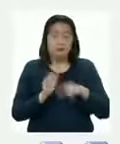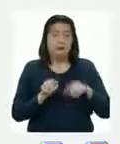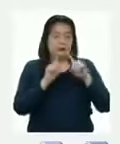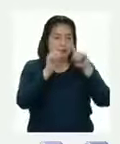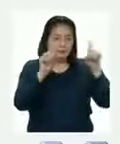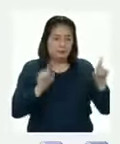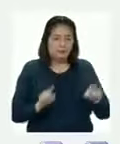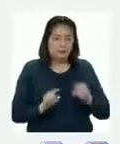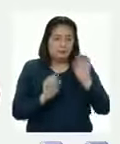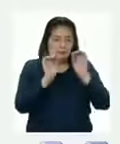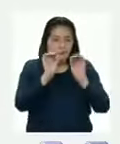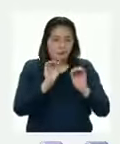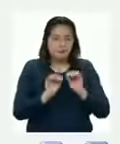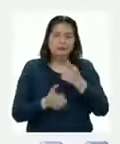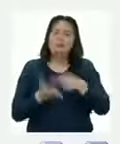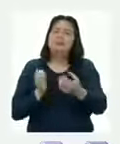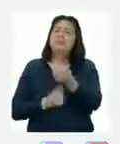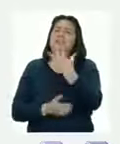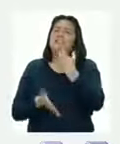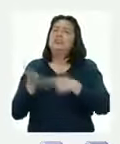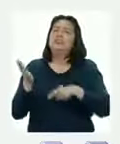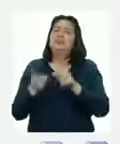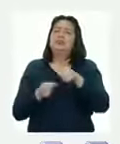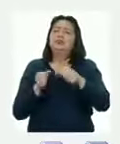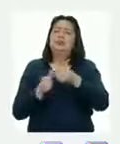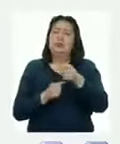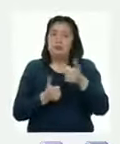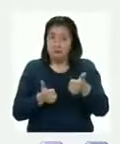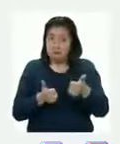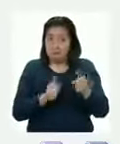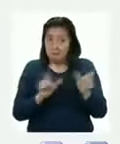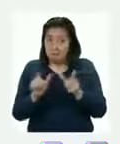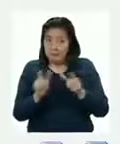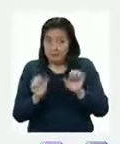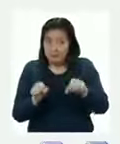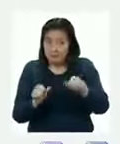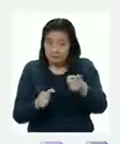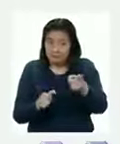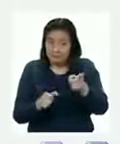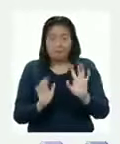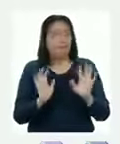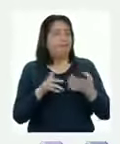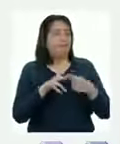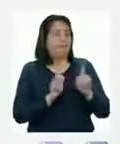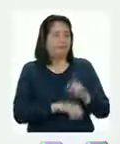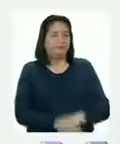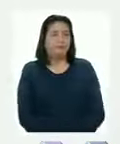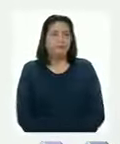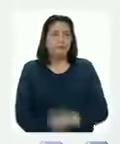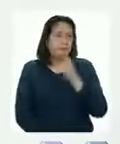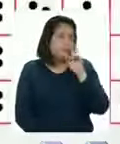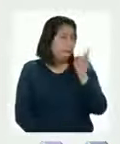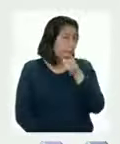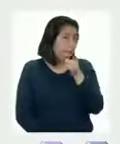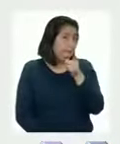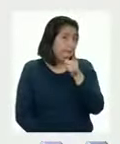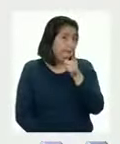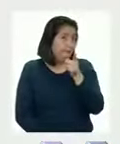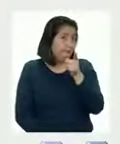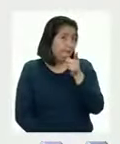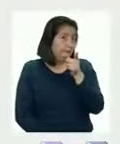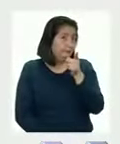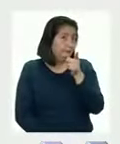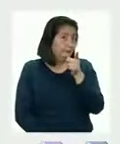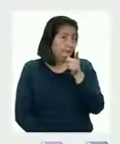yupana Y ustedes me van a decir qué números son ¿Están listas y listos? Empecemos ¿Qué número será este?